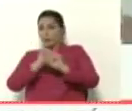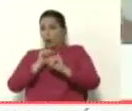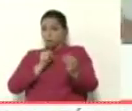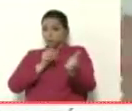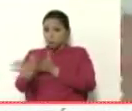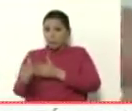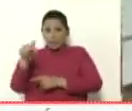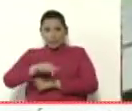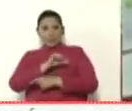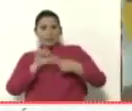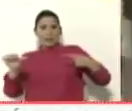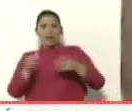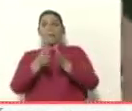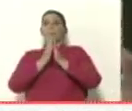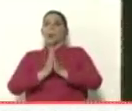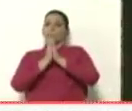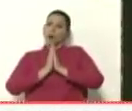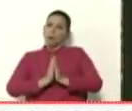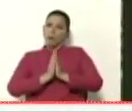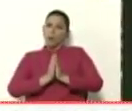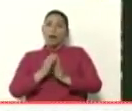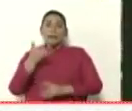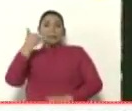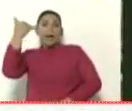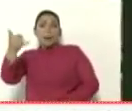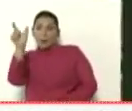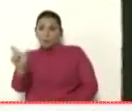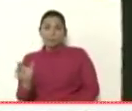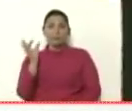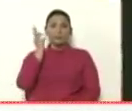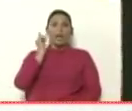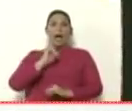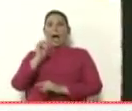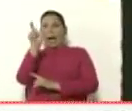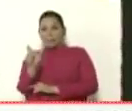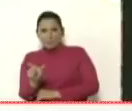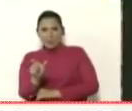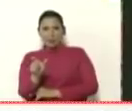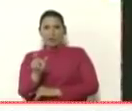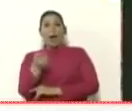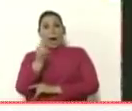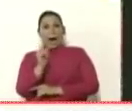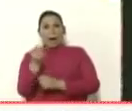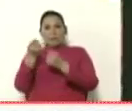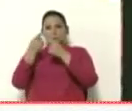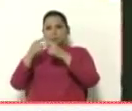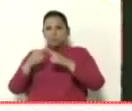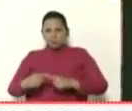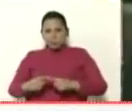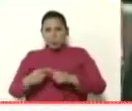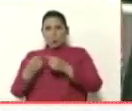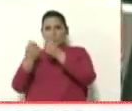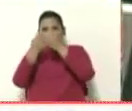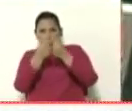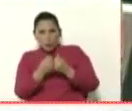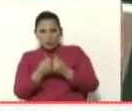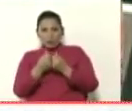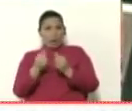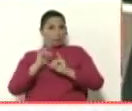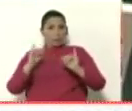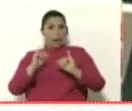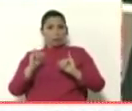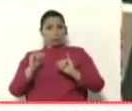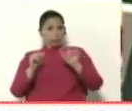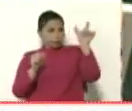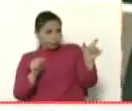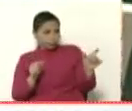semana, pero porfa llama a Rosana, que está con una persona que tiene los números de cuenta. Y Rosana de Cúcuta